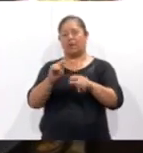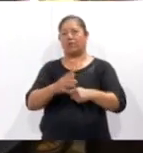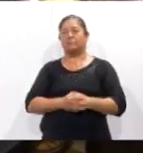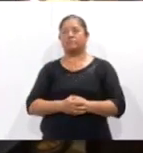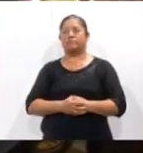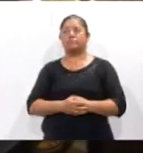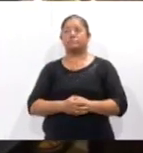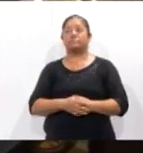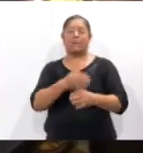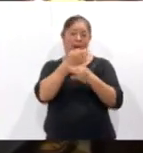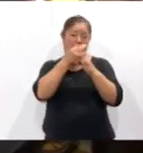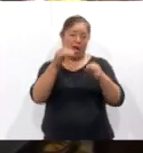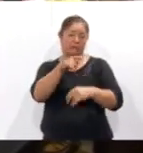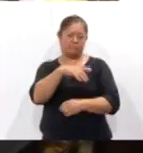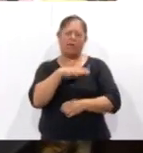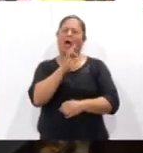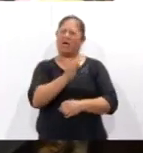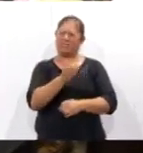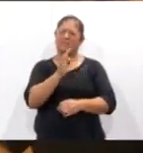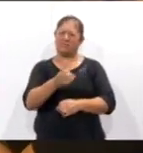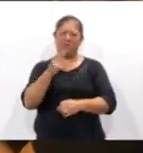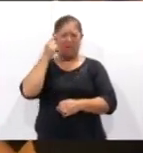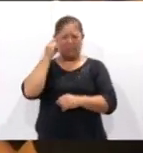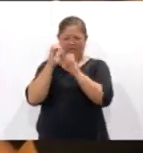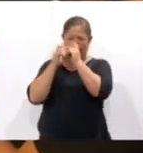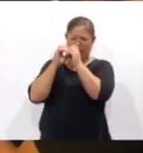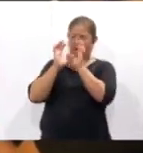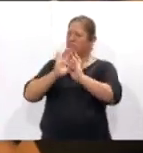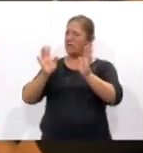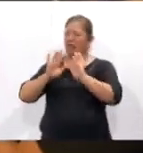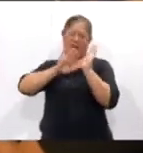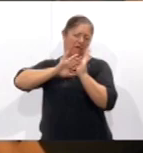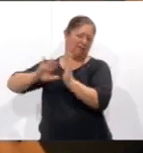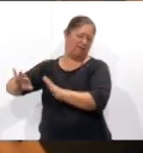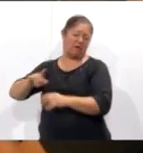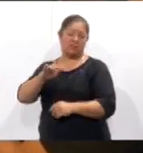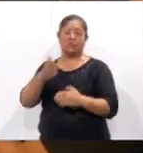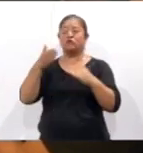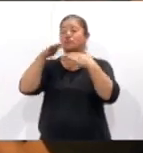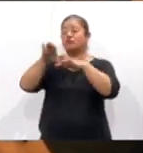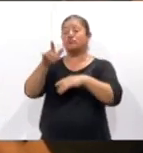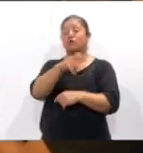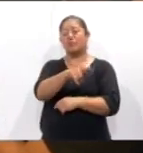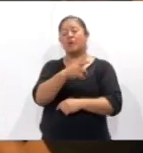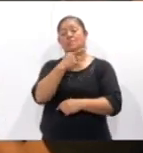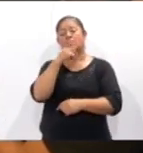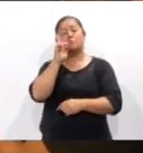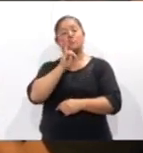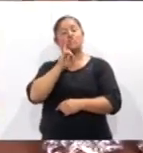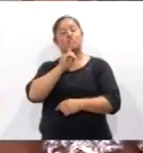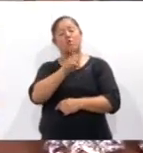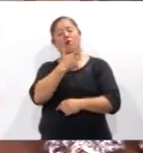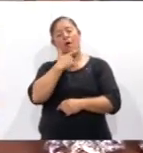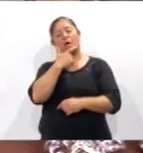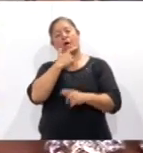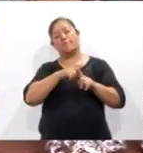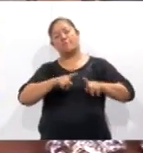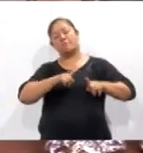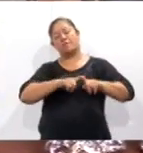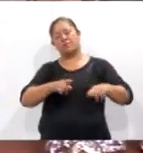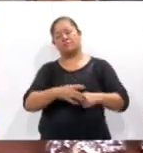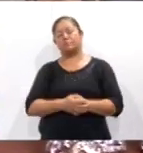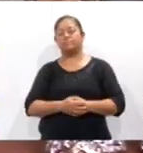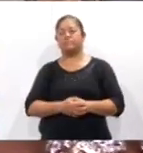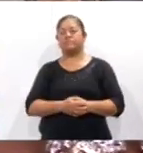Fomentar la aceptación, así como eliminar estereotipos y prejuicios en torno a la diversidad sexual femenina, es el objetivo del Día de la Visibilidad